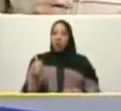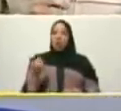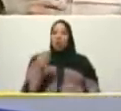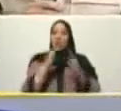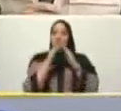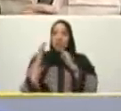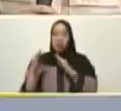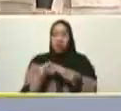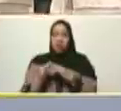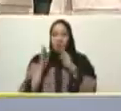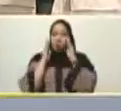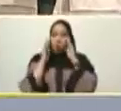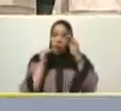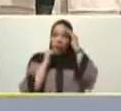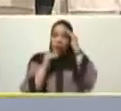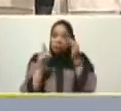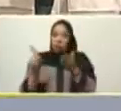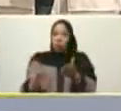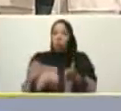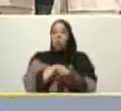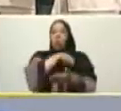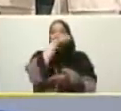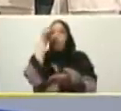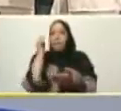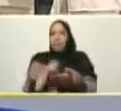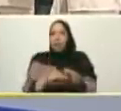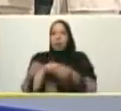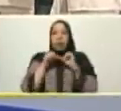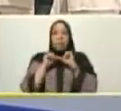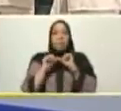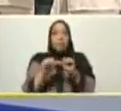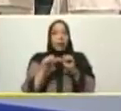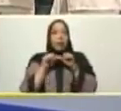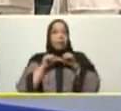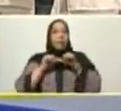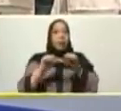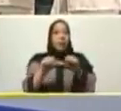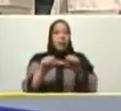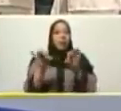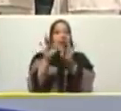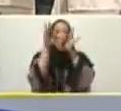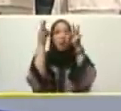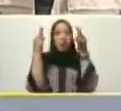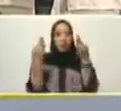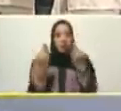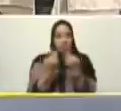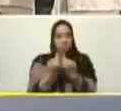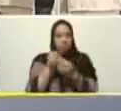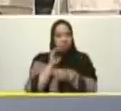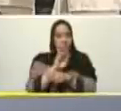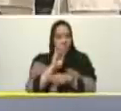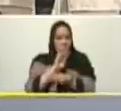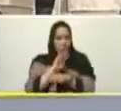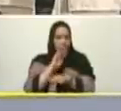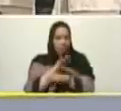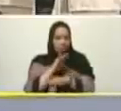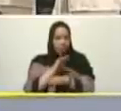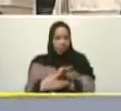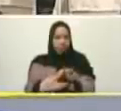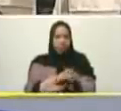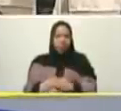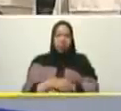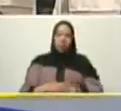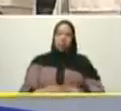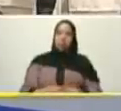atención integral permanente a la familia el hogar se entrega a la familia